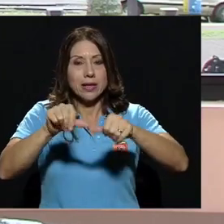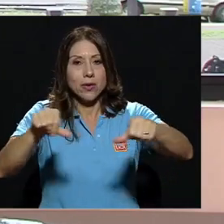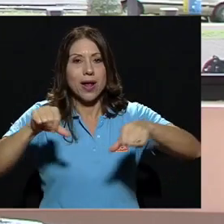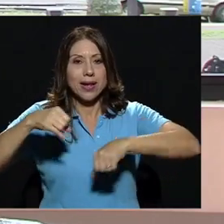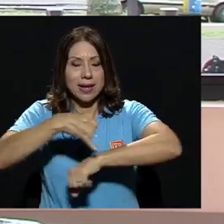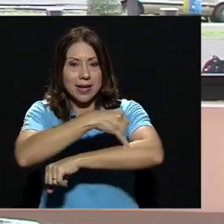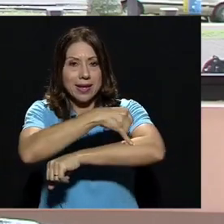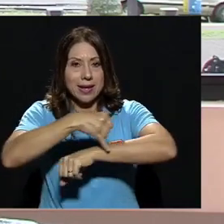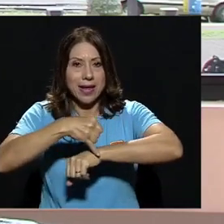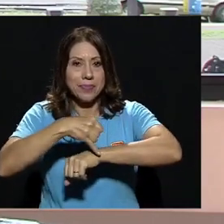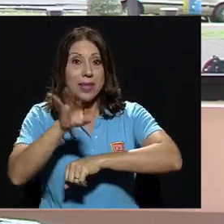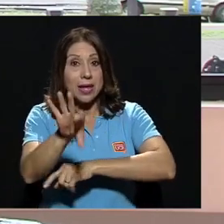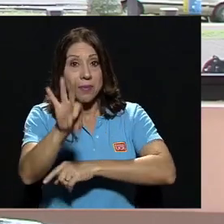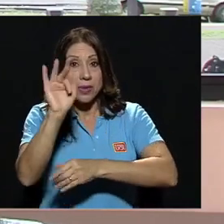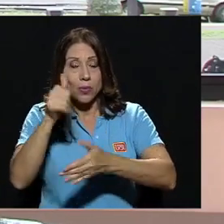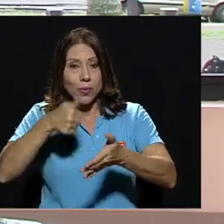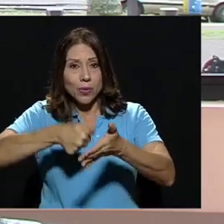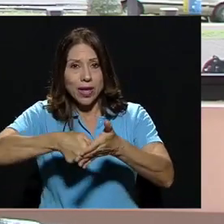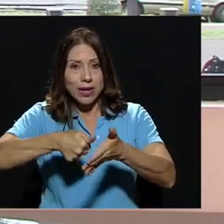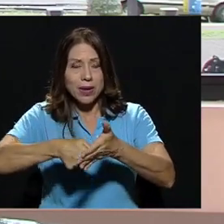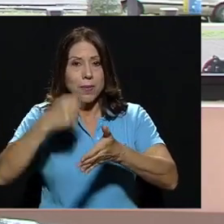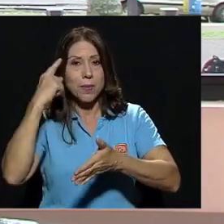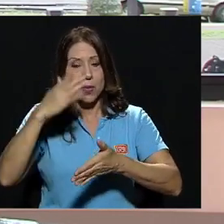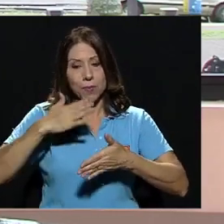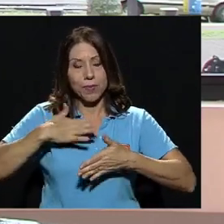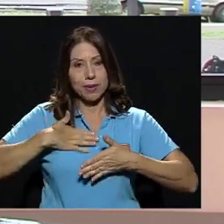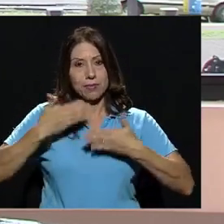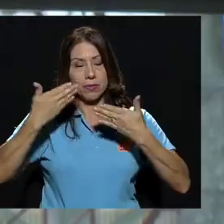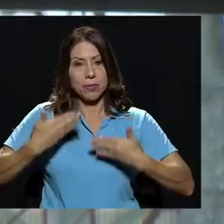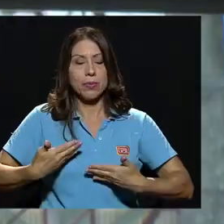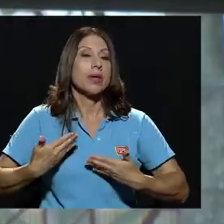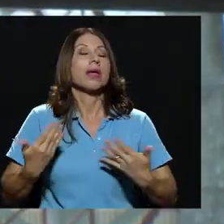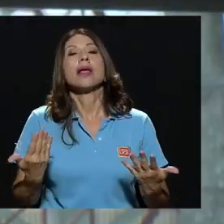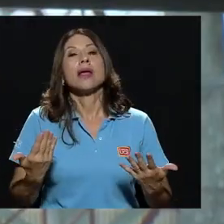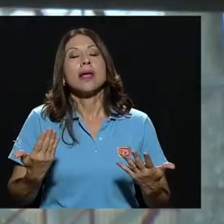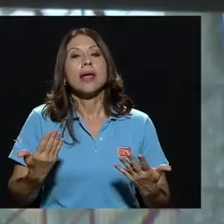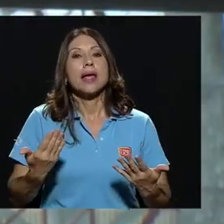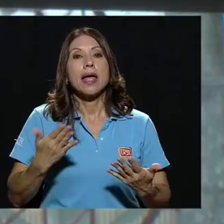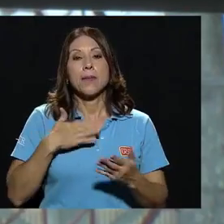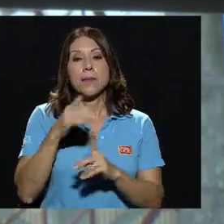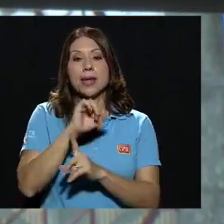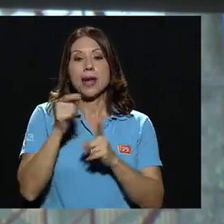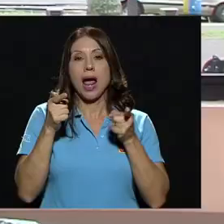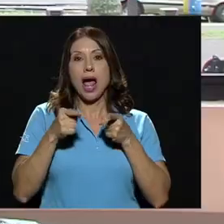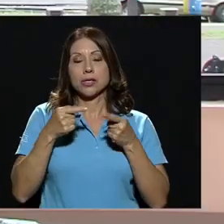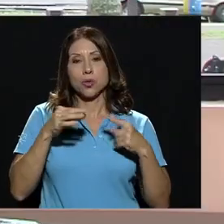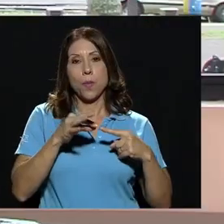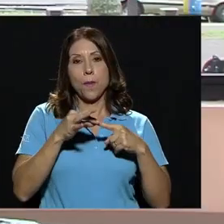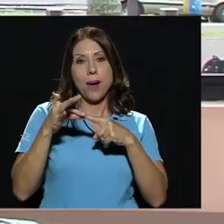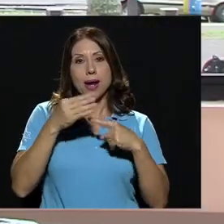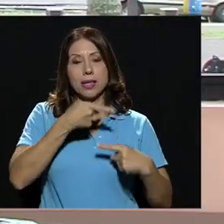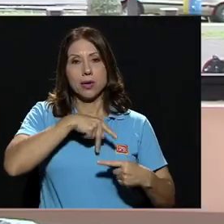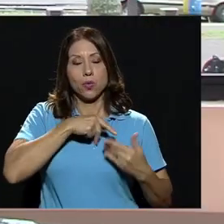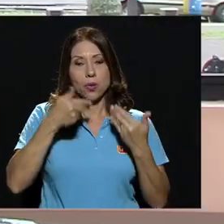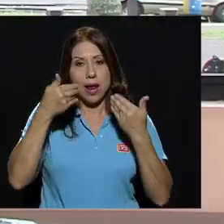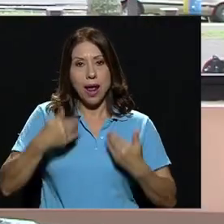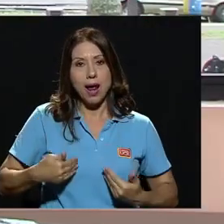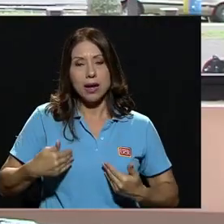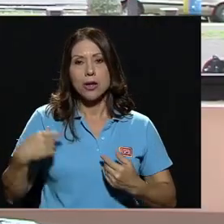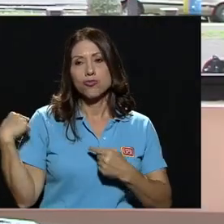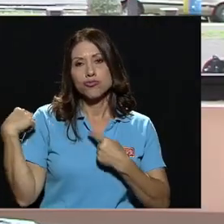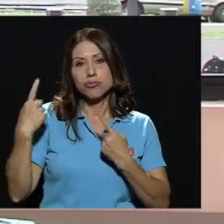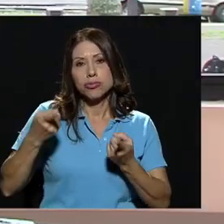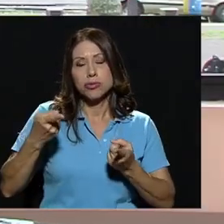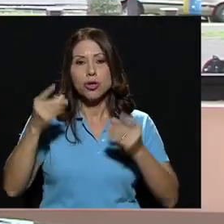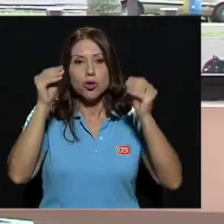y los invito a votar por mi candidatura. En mi caso particular he sido